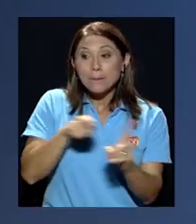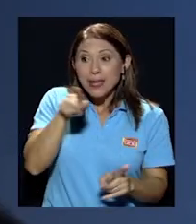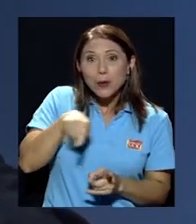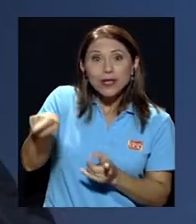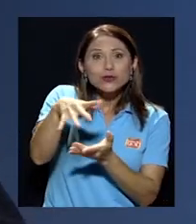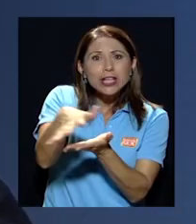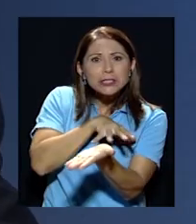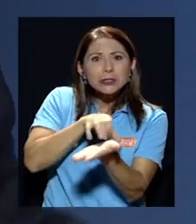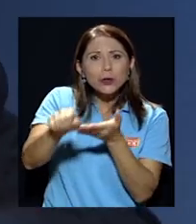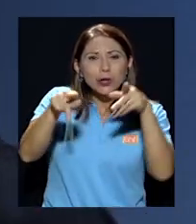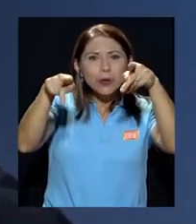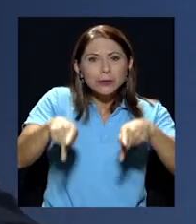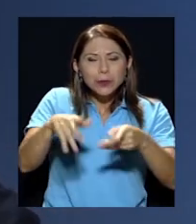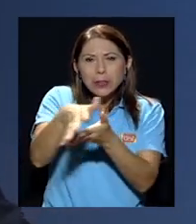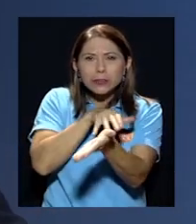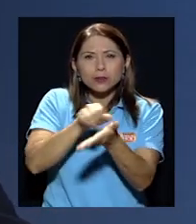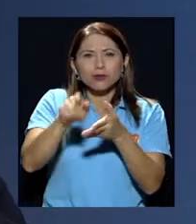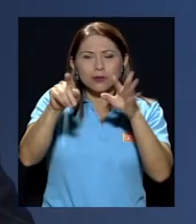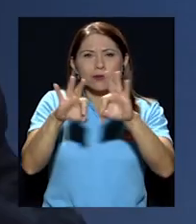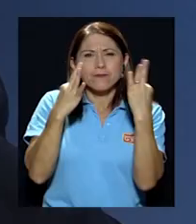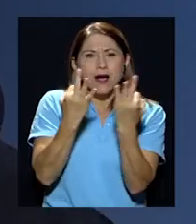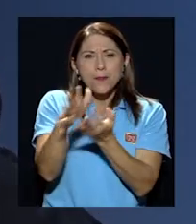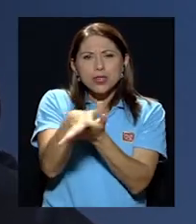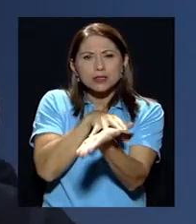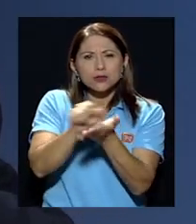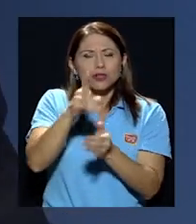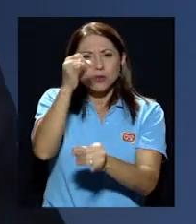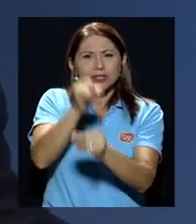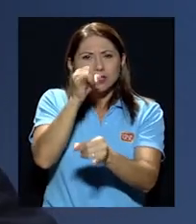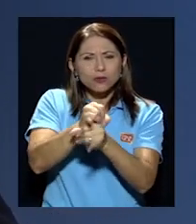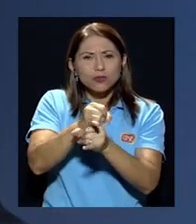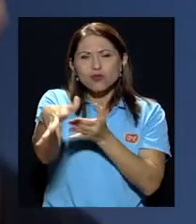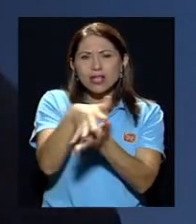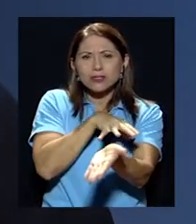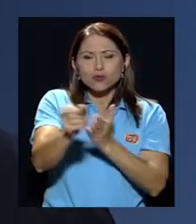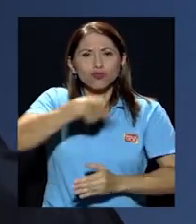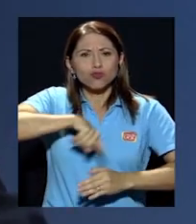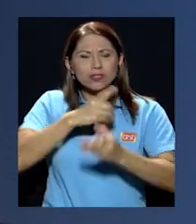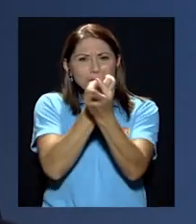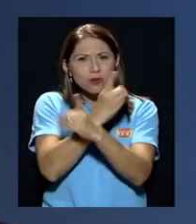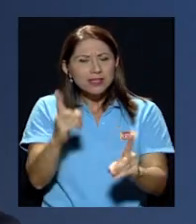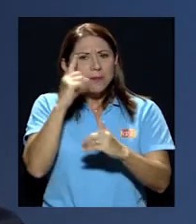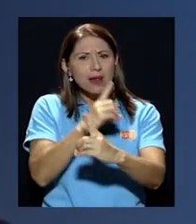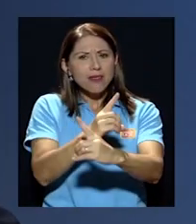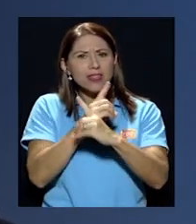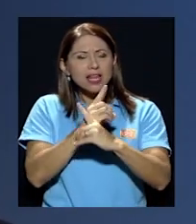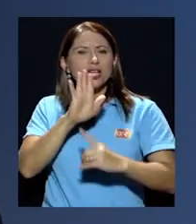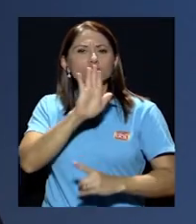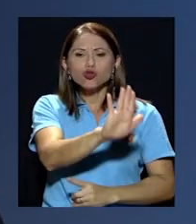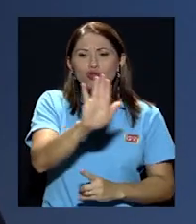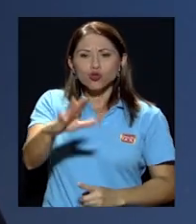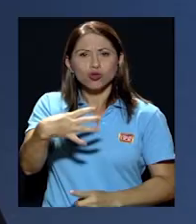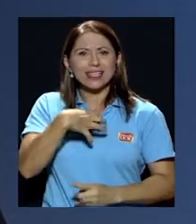destrozan una familia, cuando destrozan una institución, cuando destrozan nuestra democracia para defender sus